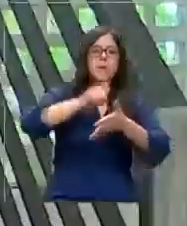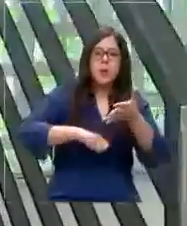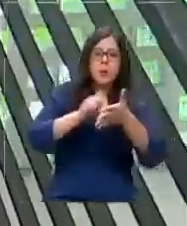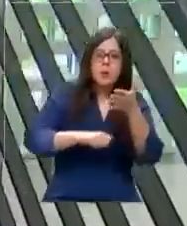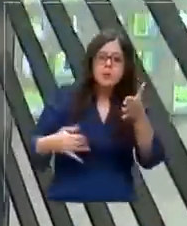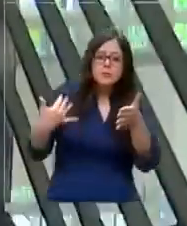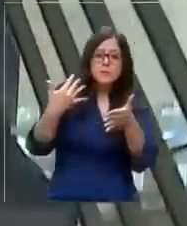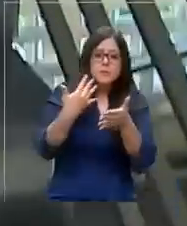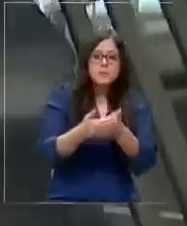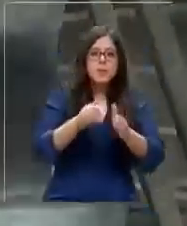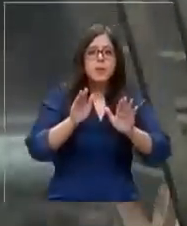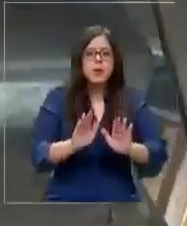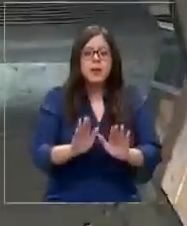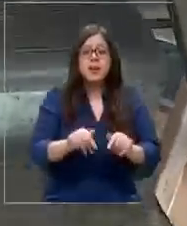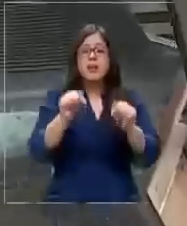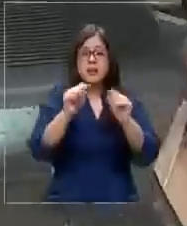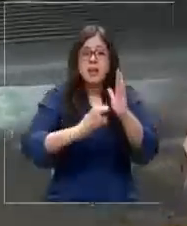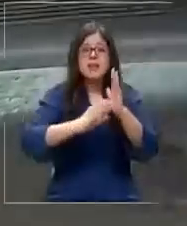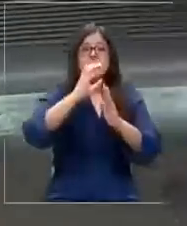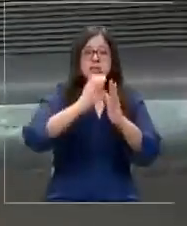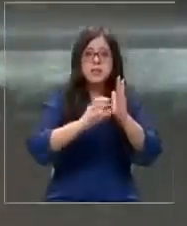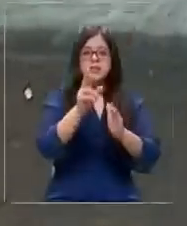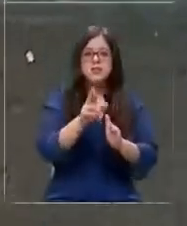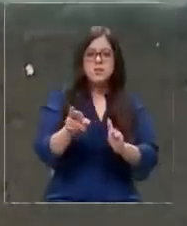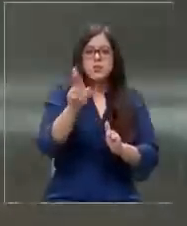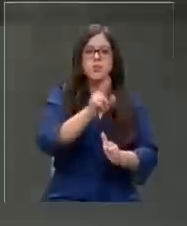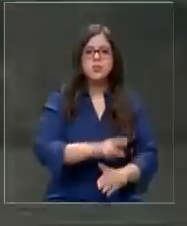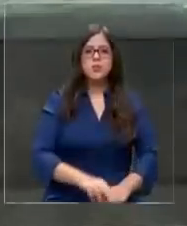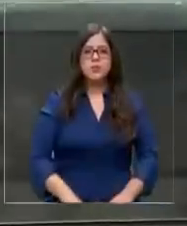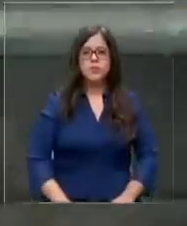esperando que los ascensores vuelvan a funcionar.